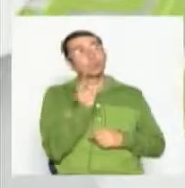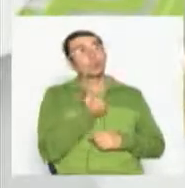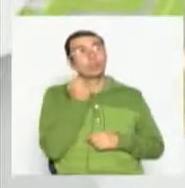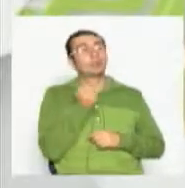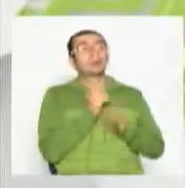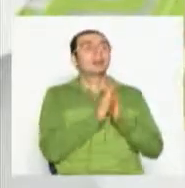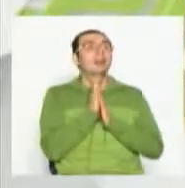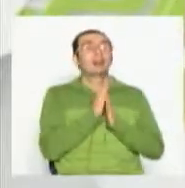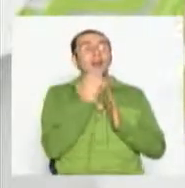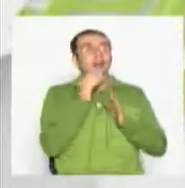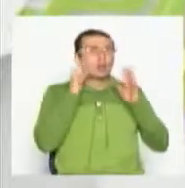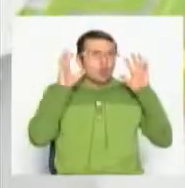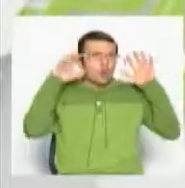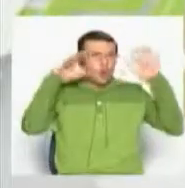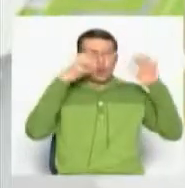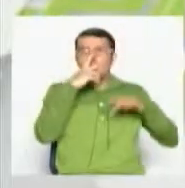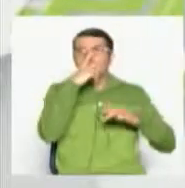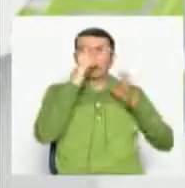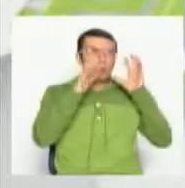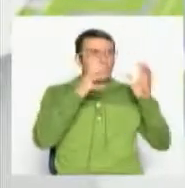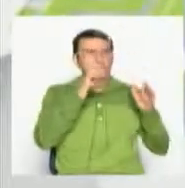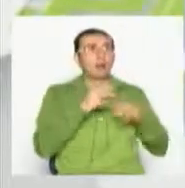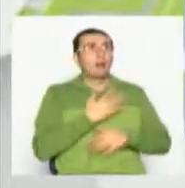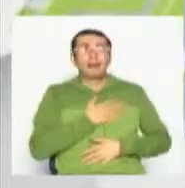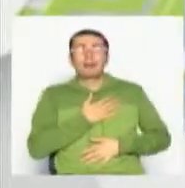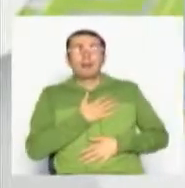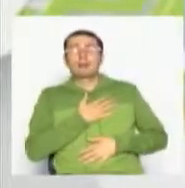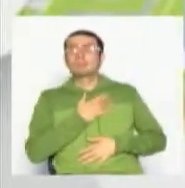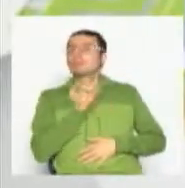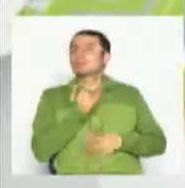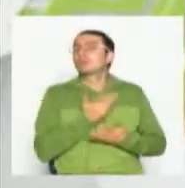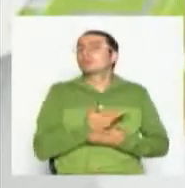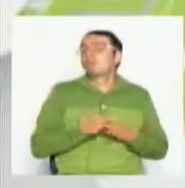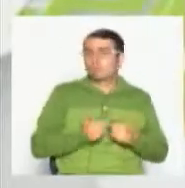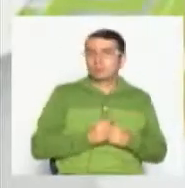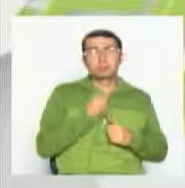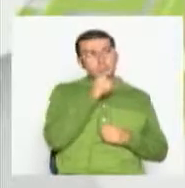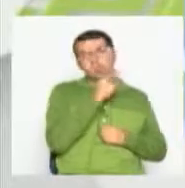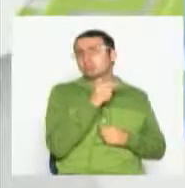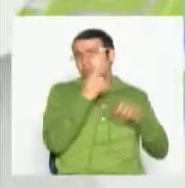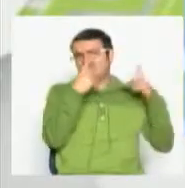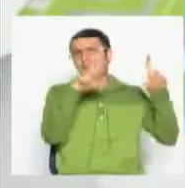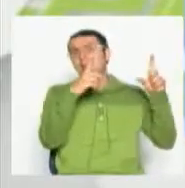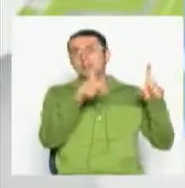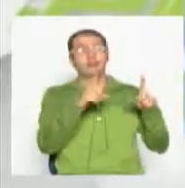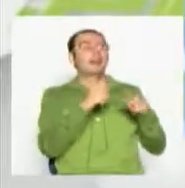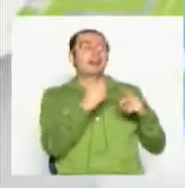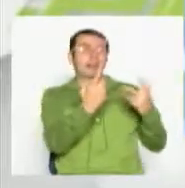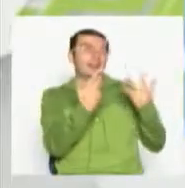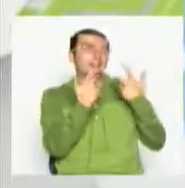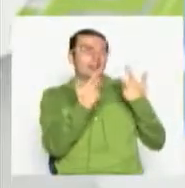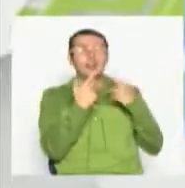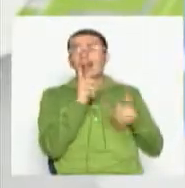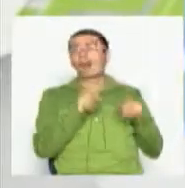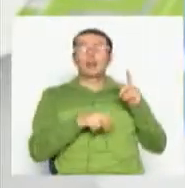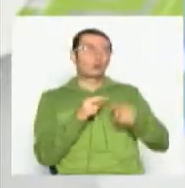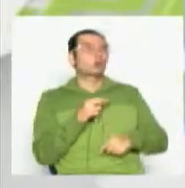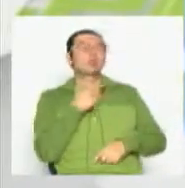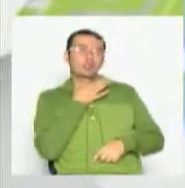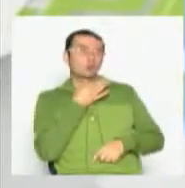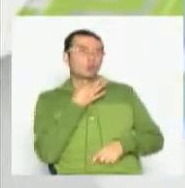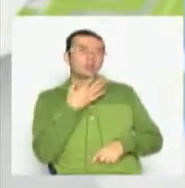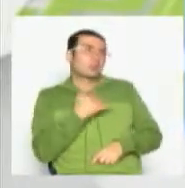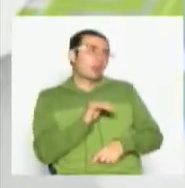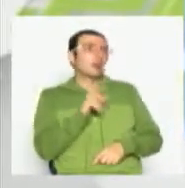el fantasma, la bruja, el duende, etcétera. La televisión nos recrea, simplemente es eso, pero no verla como